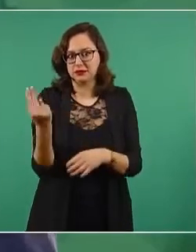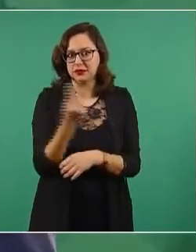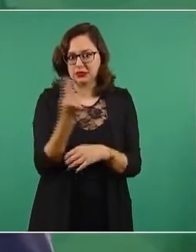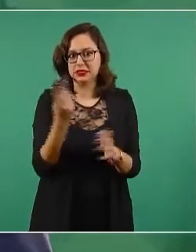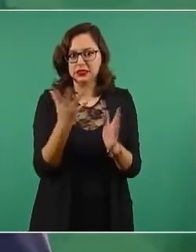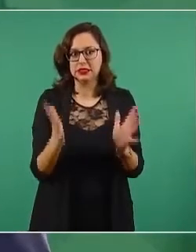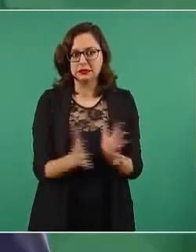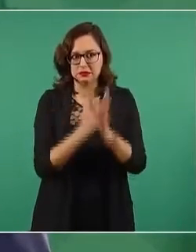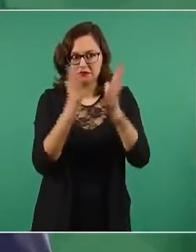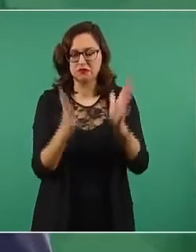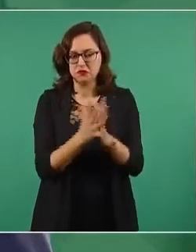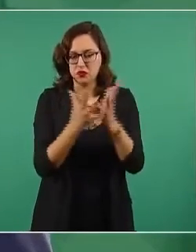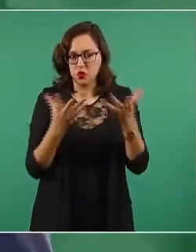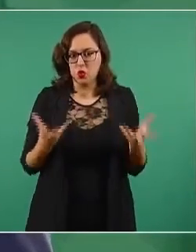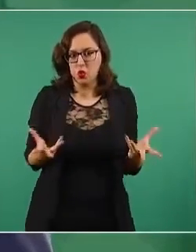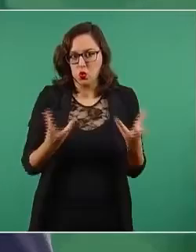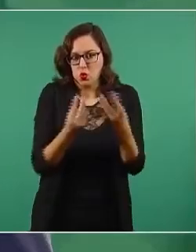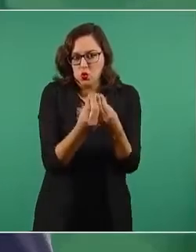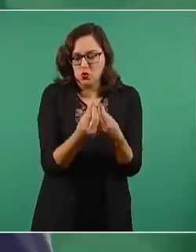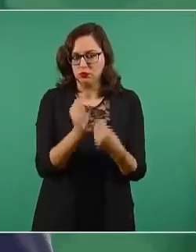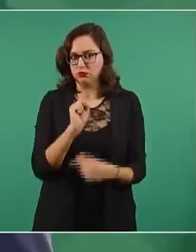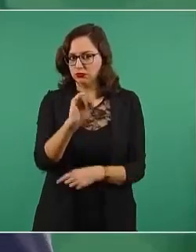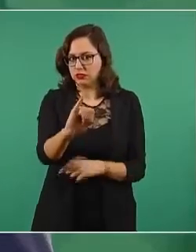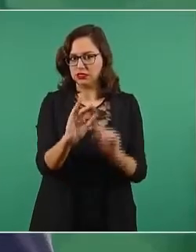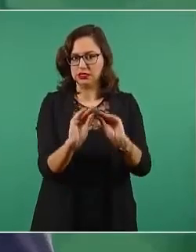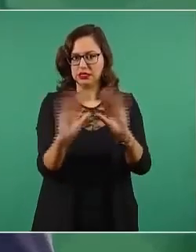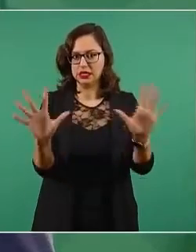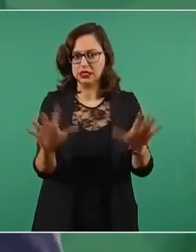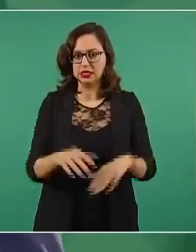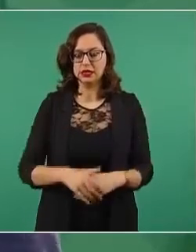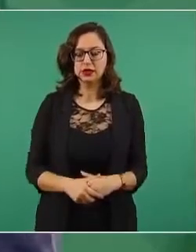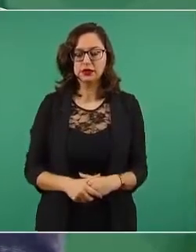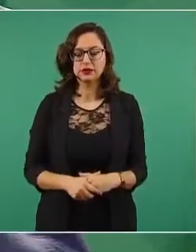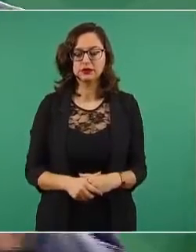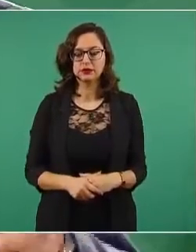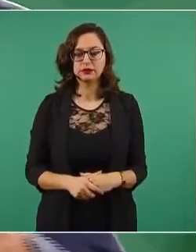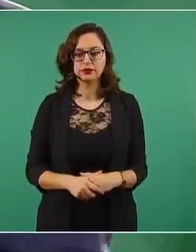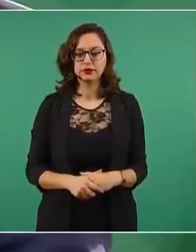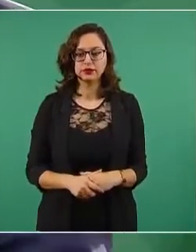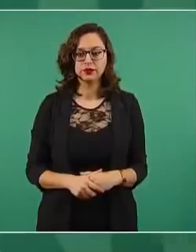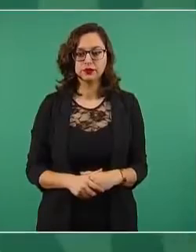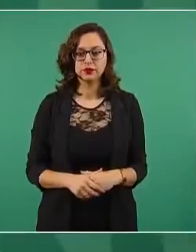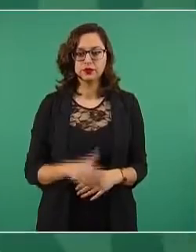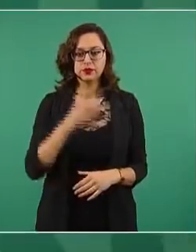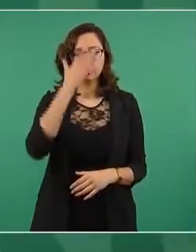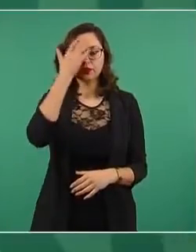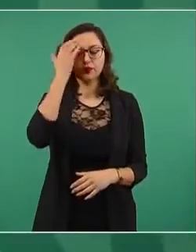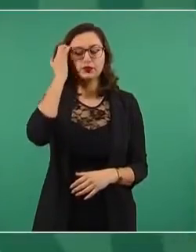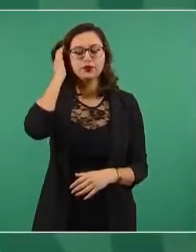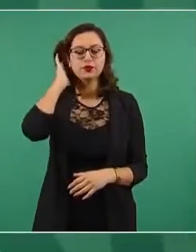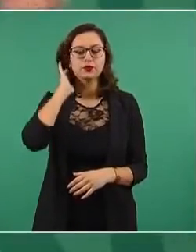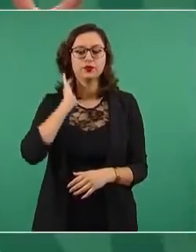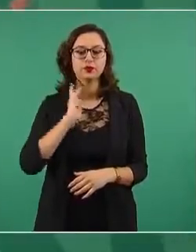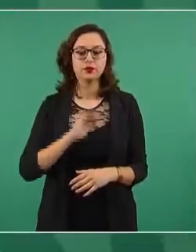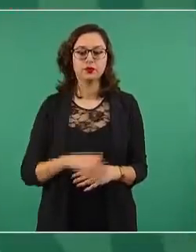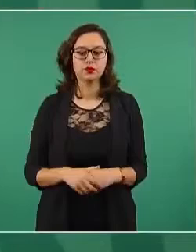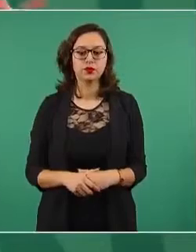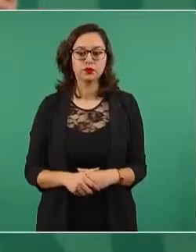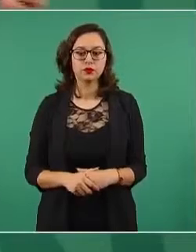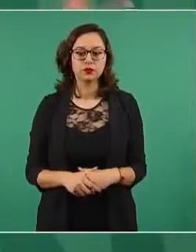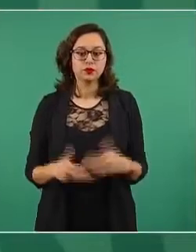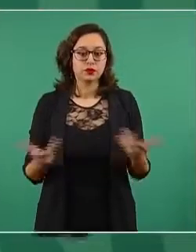del sector privado, no se puede hacer todo